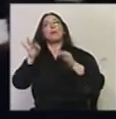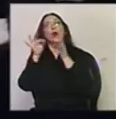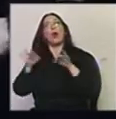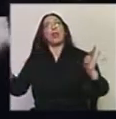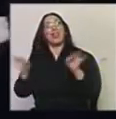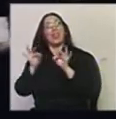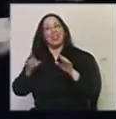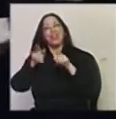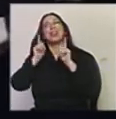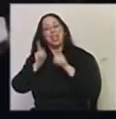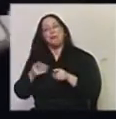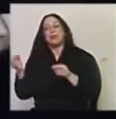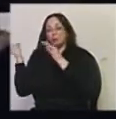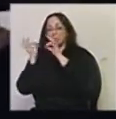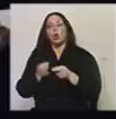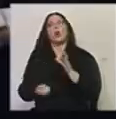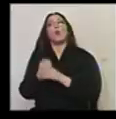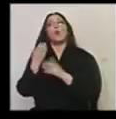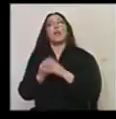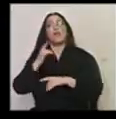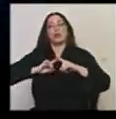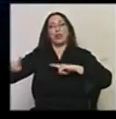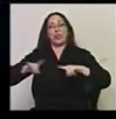años desde la llegada de sus nuevos maestros.